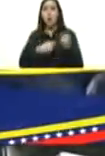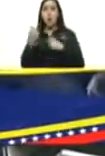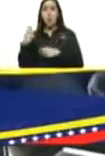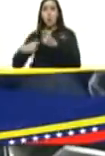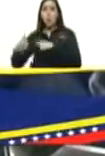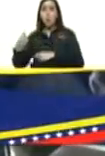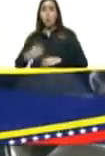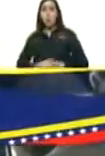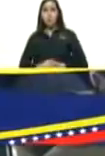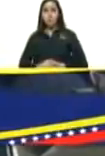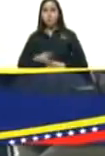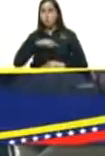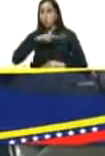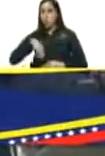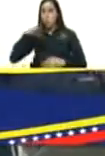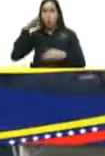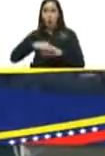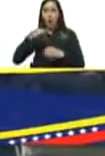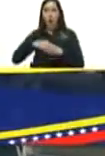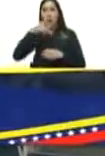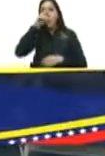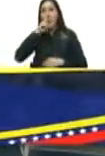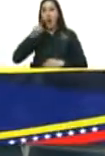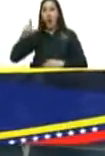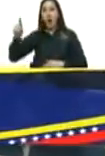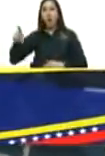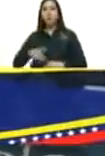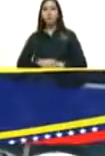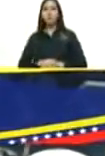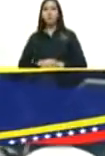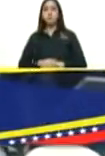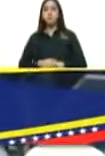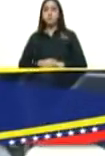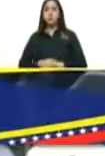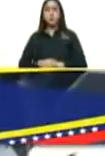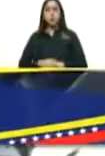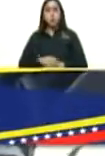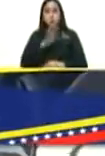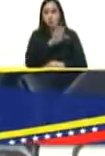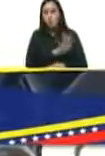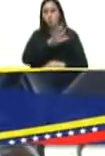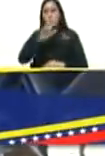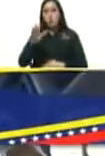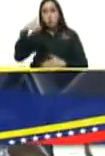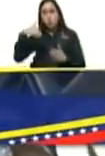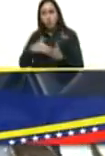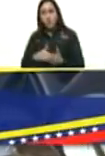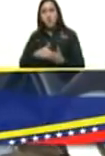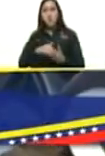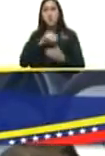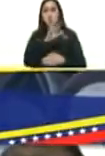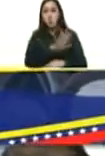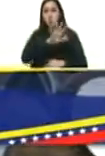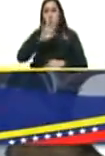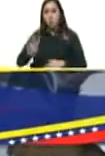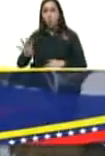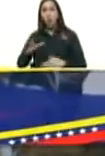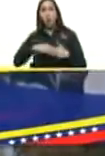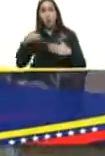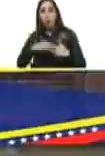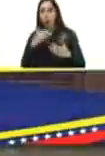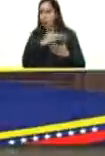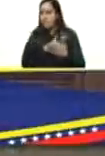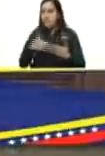nuestros ingresos anuales llegaban a 52 mil 54 mil millones de dólares